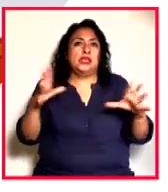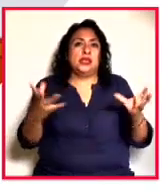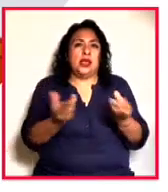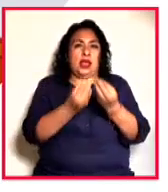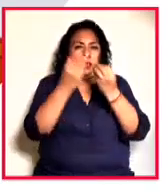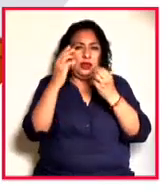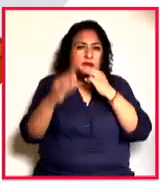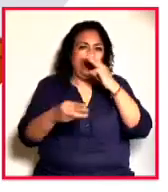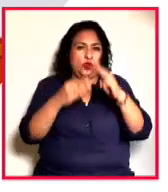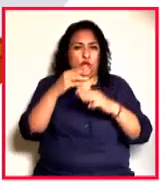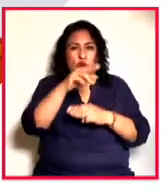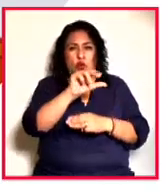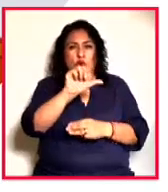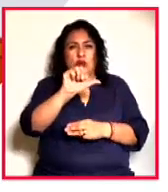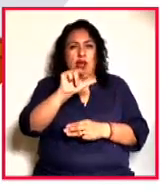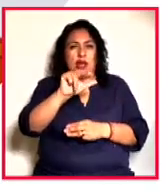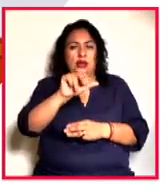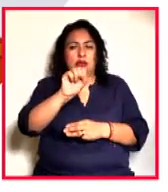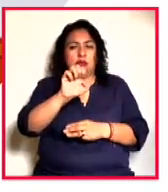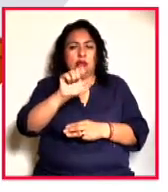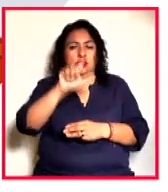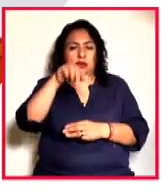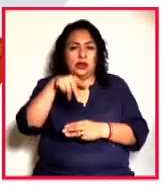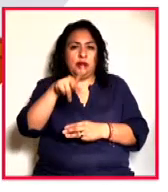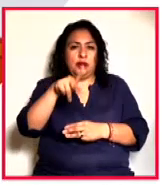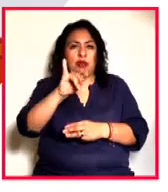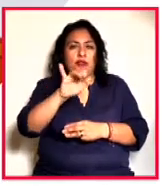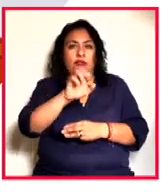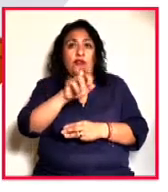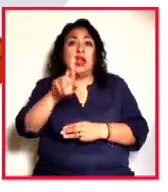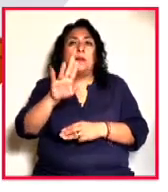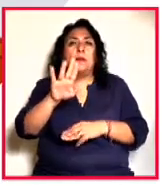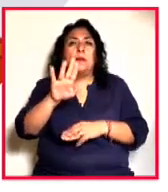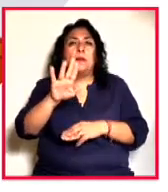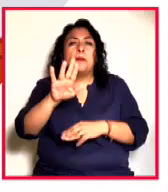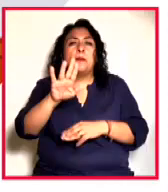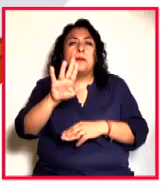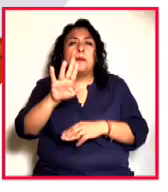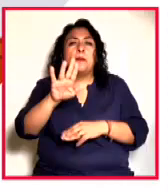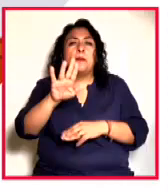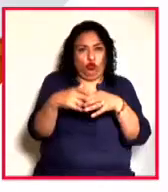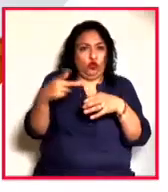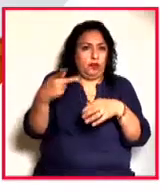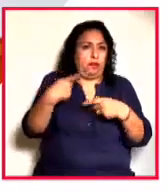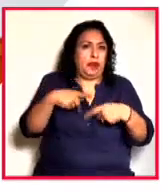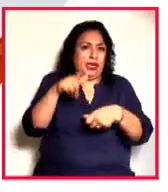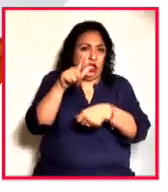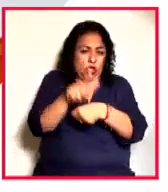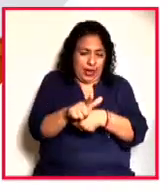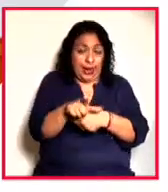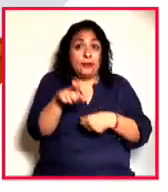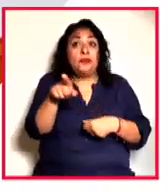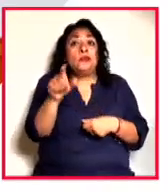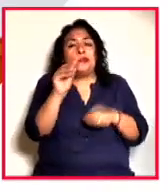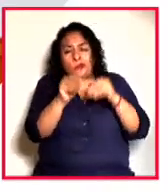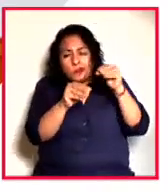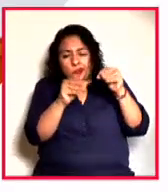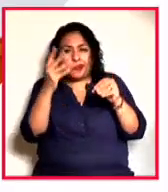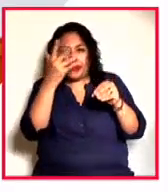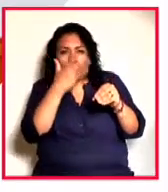de obras de Hans Kiefer. El motivo fue la conexión personal del coleccionista con el artista y la estética